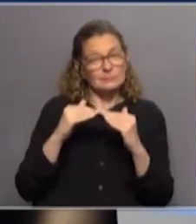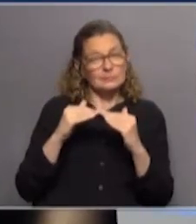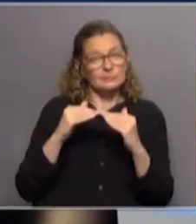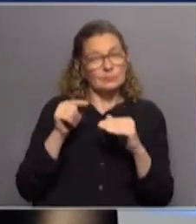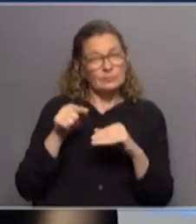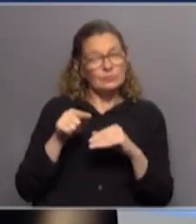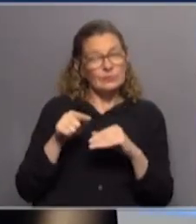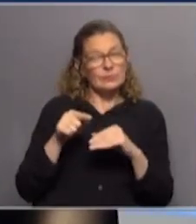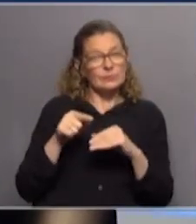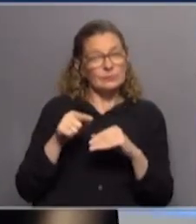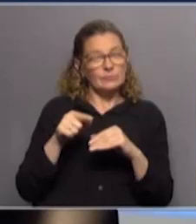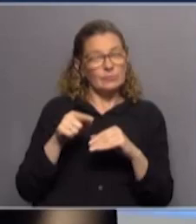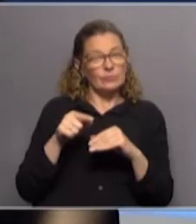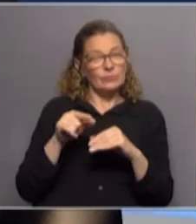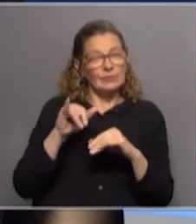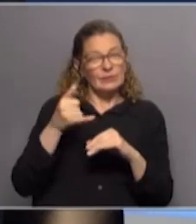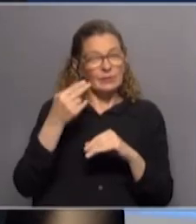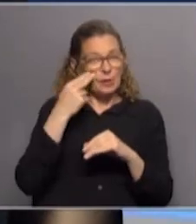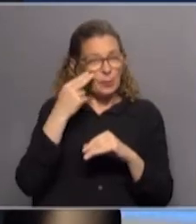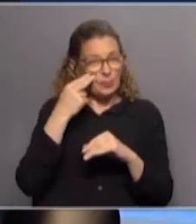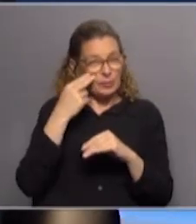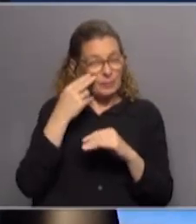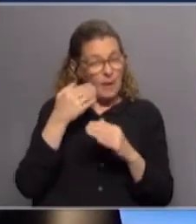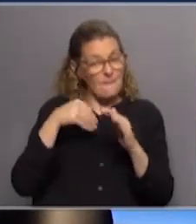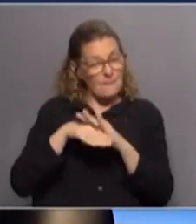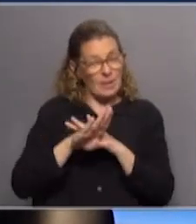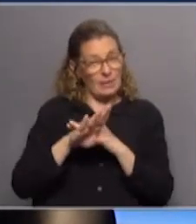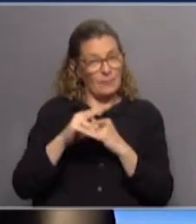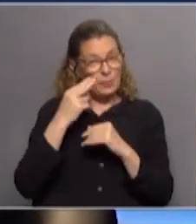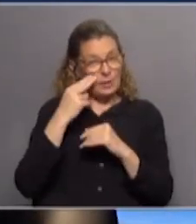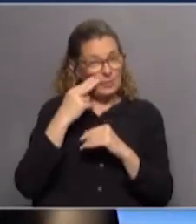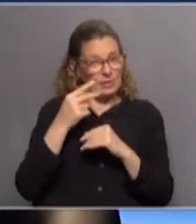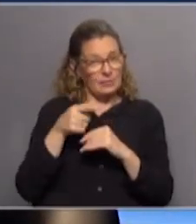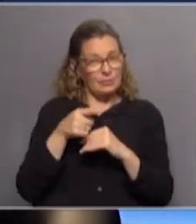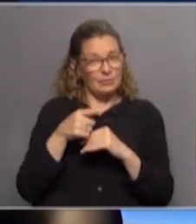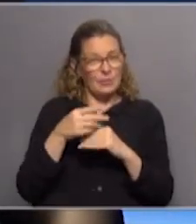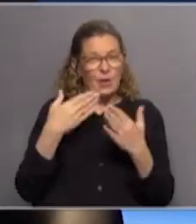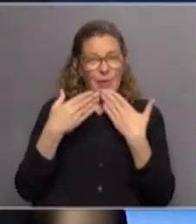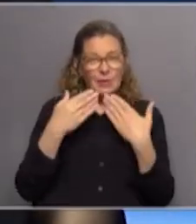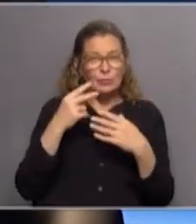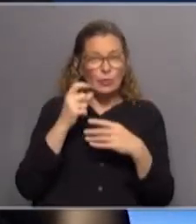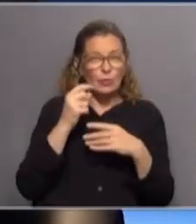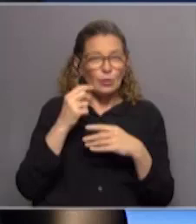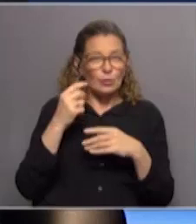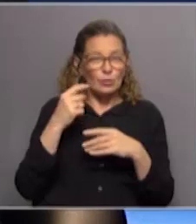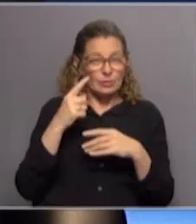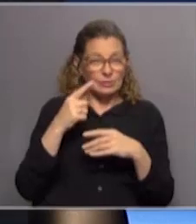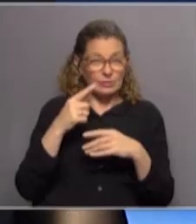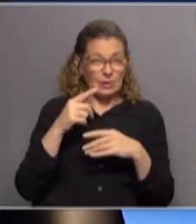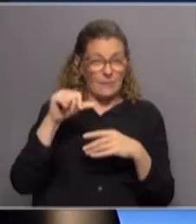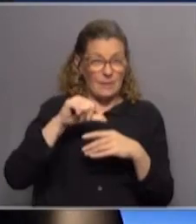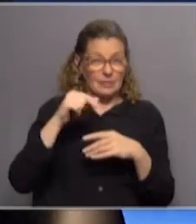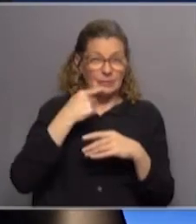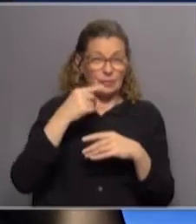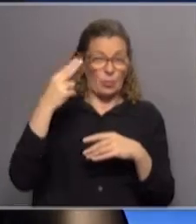eso en todo caso si hay un problema lo agrava no crea un problema porque estamos hablando de un número primero está mal éticamente